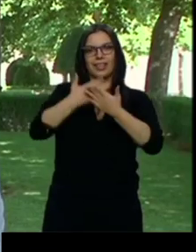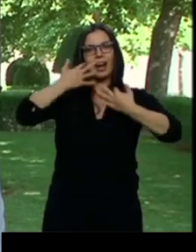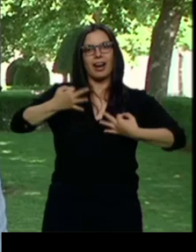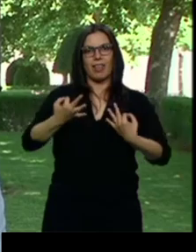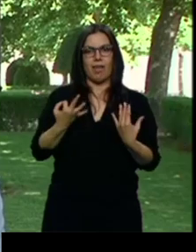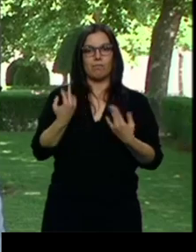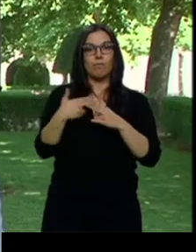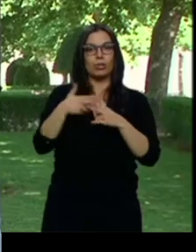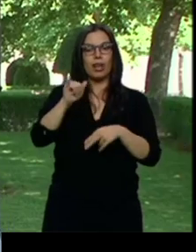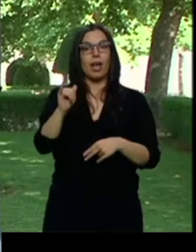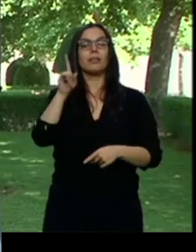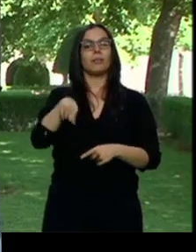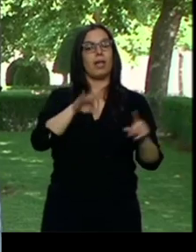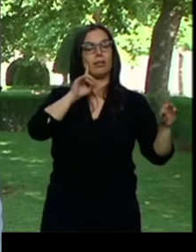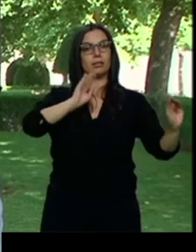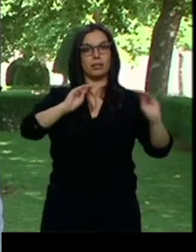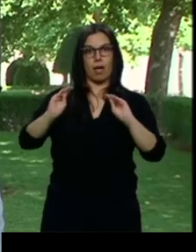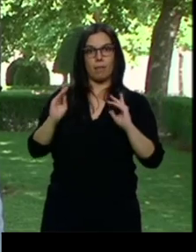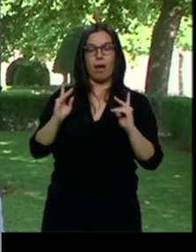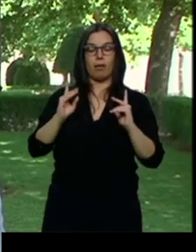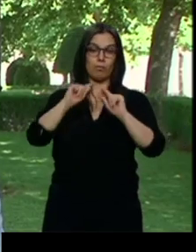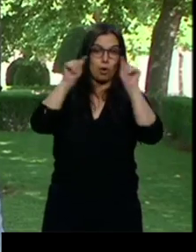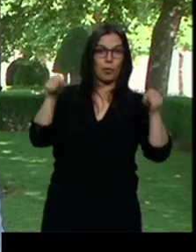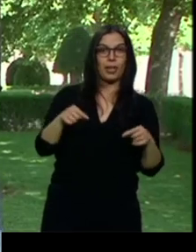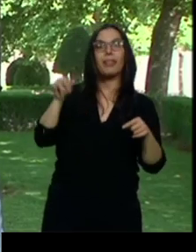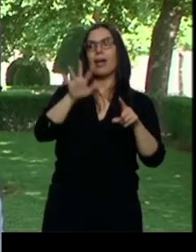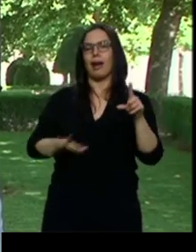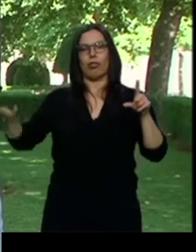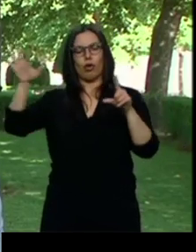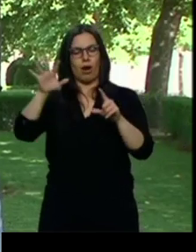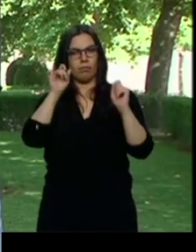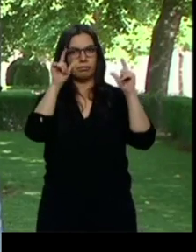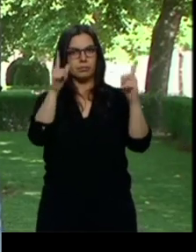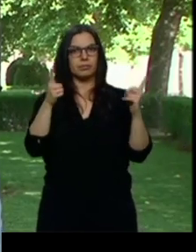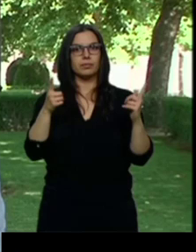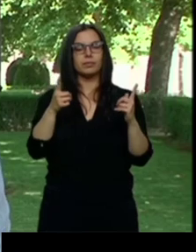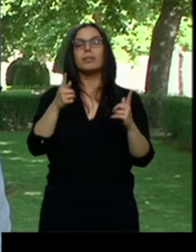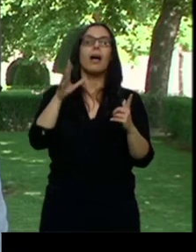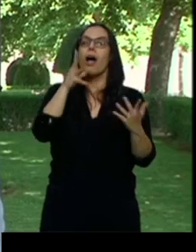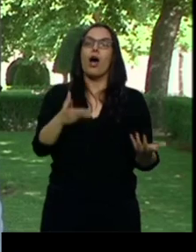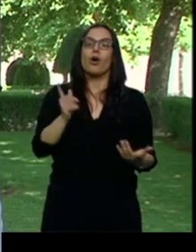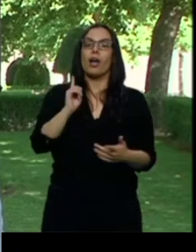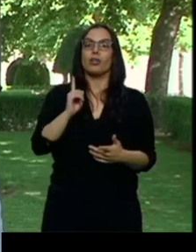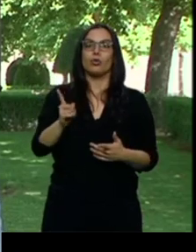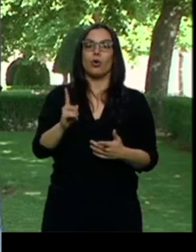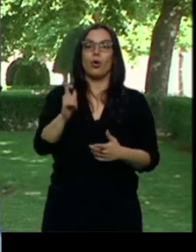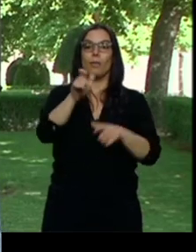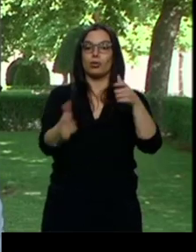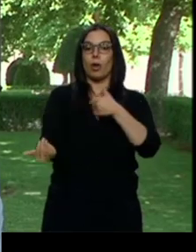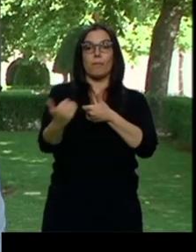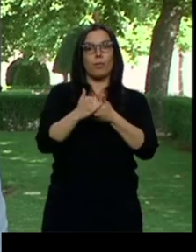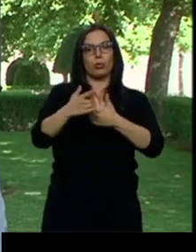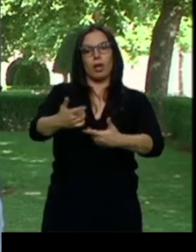atención tanto a nivel provincial, como a nivel nacional, y ahora simplemente es recoger el guante de los abulenses y trabajar para intentar